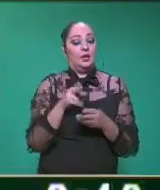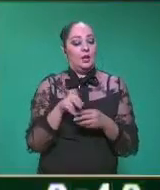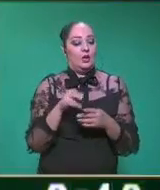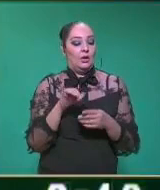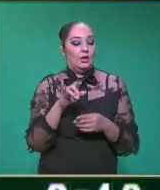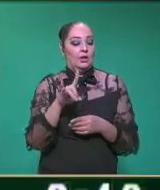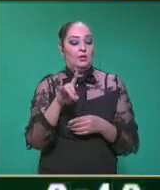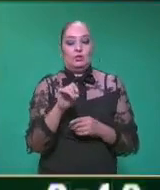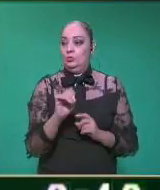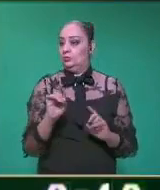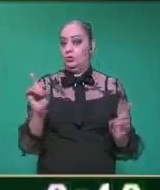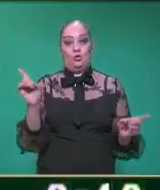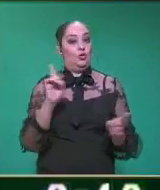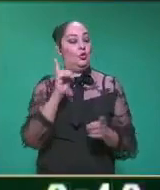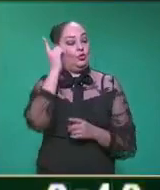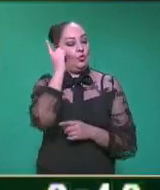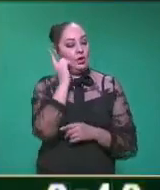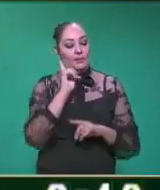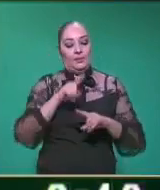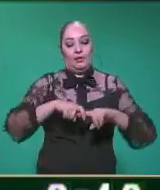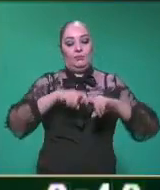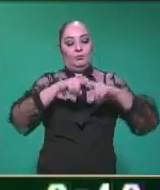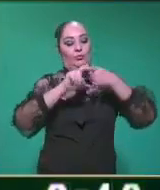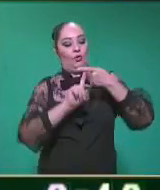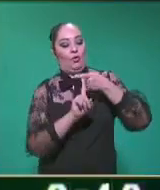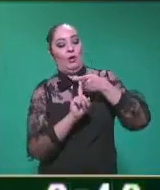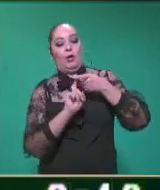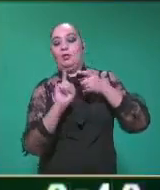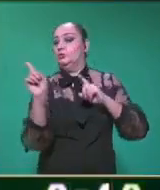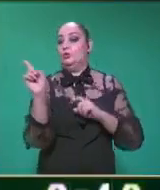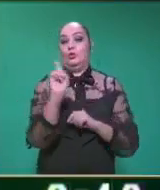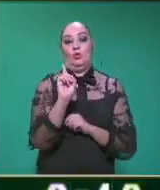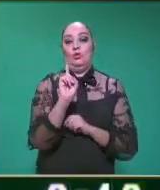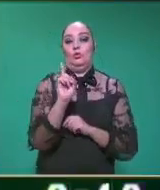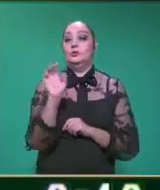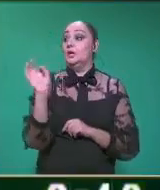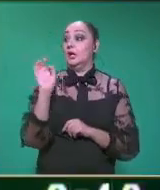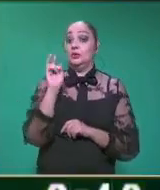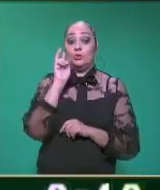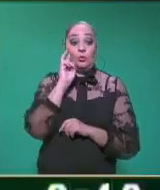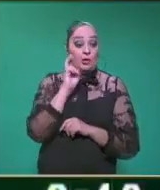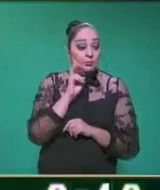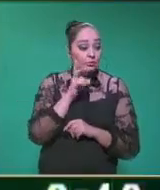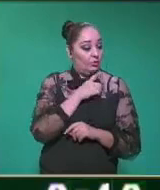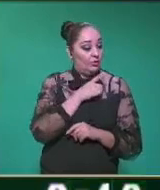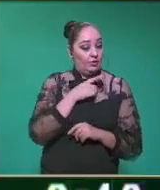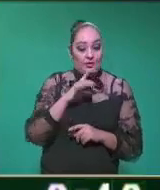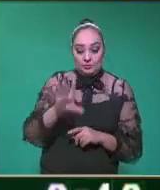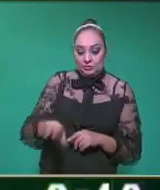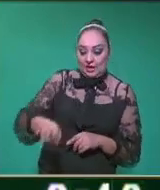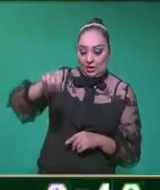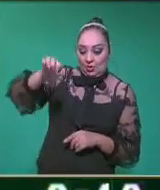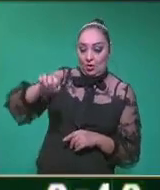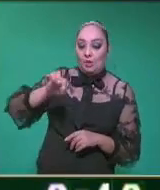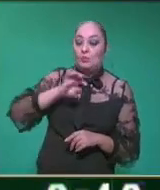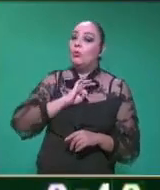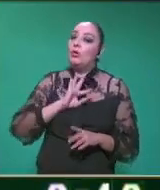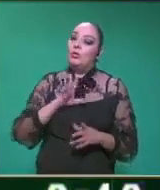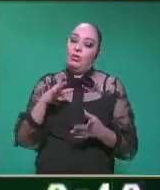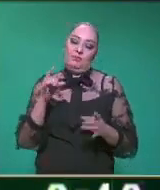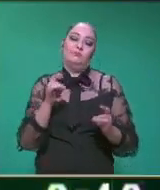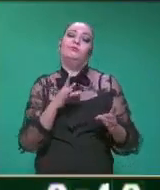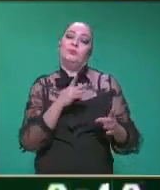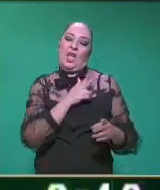que se cree, ellos no duermen colgados. Entonces, es muy importante que si encontramos uno, no agarrarlo de la cola porque los podemos lastimar.